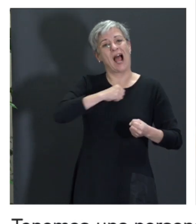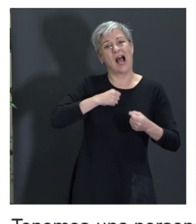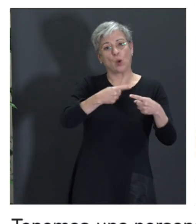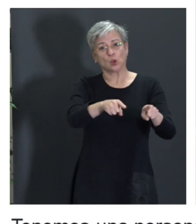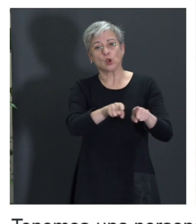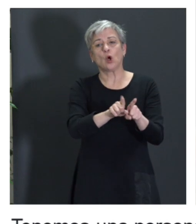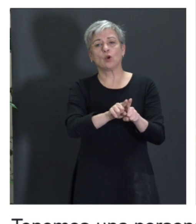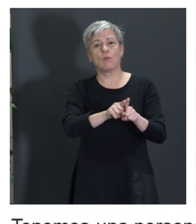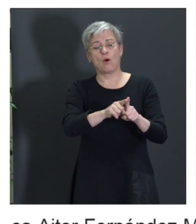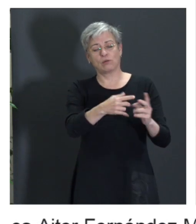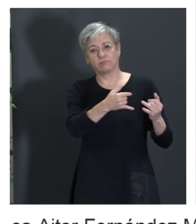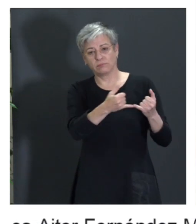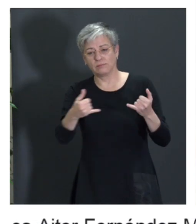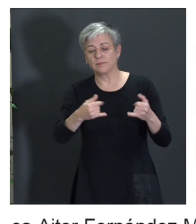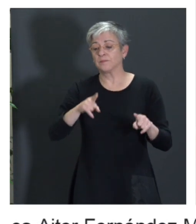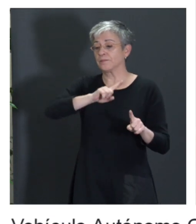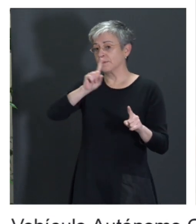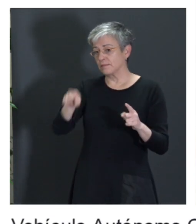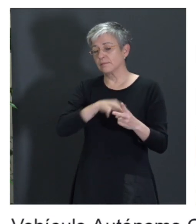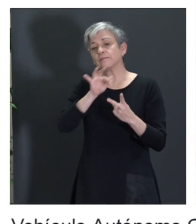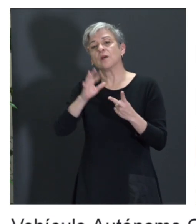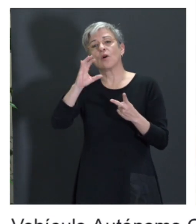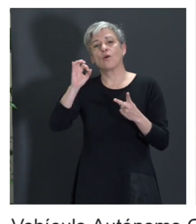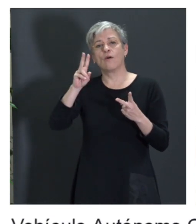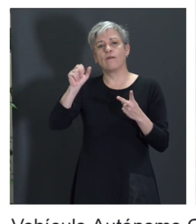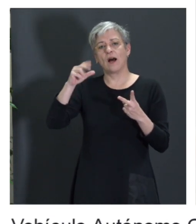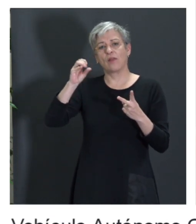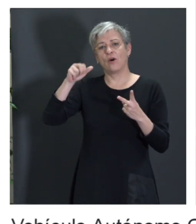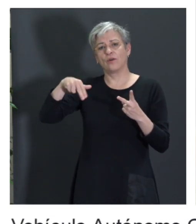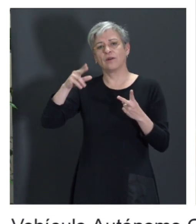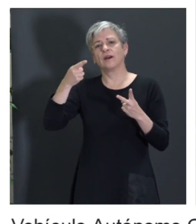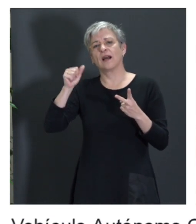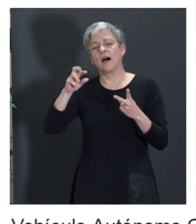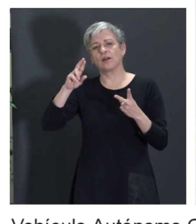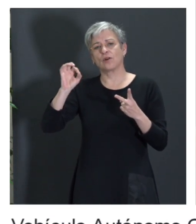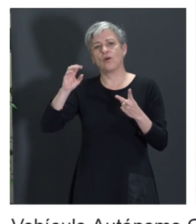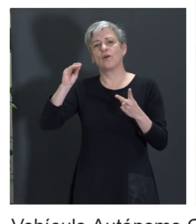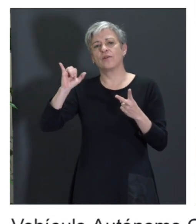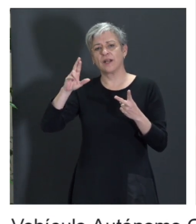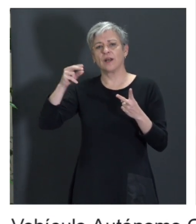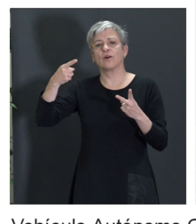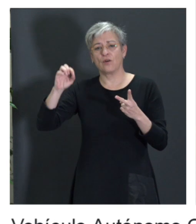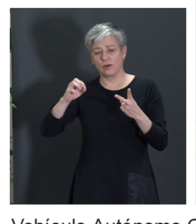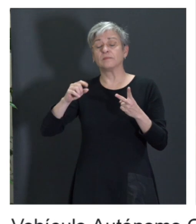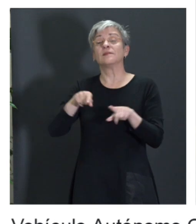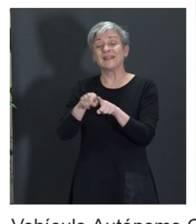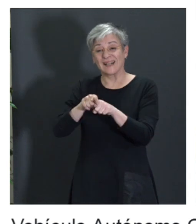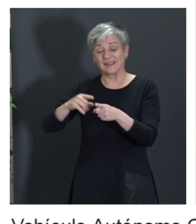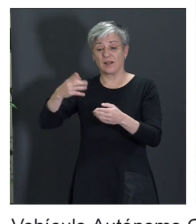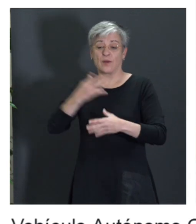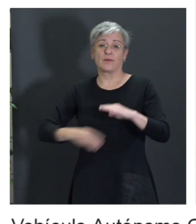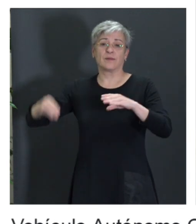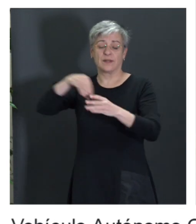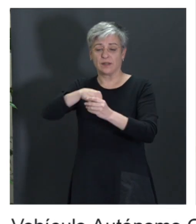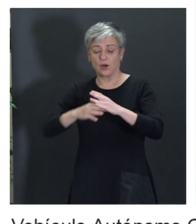a su lado a Covadonga Rodrigo Sanjuan, que es subdirectora de investigación, transferencia e innovación de la Escuela Técnica